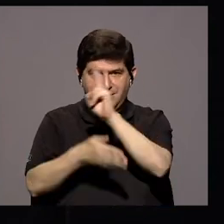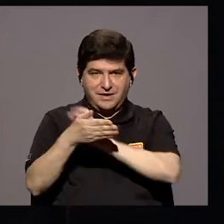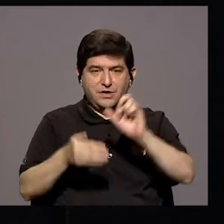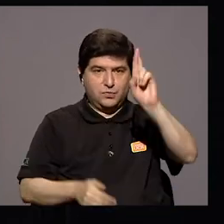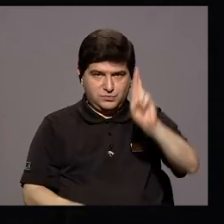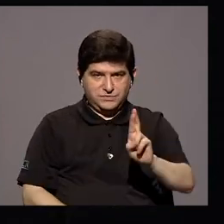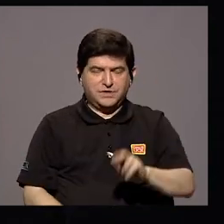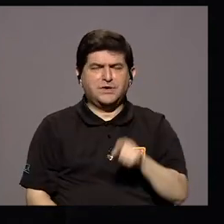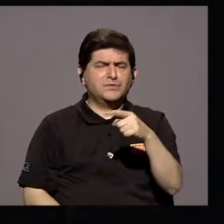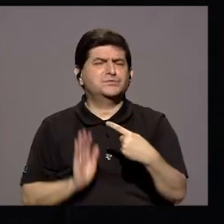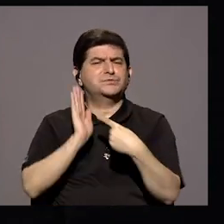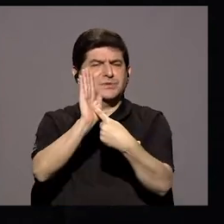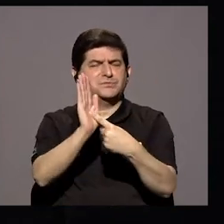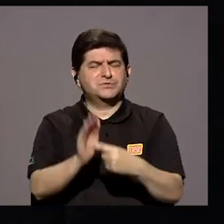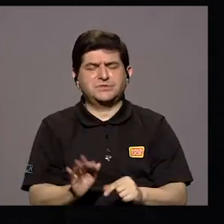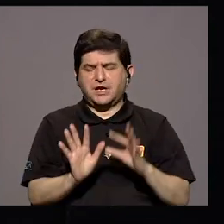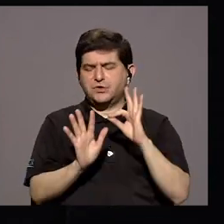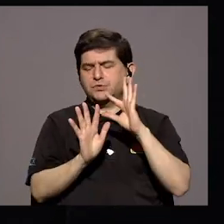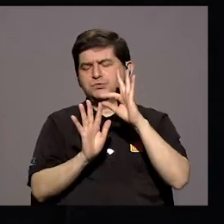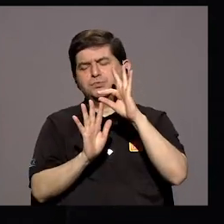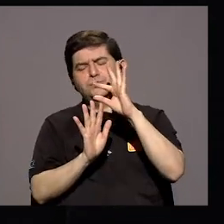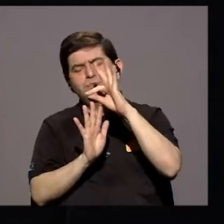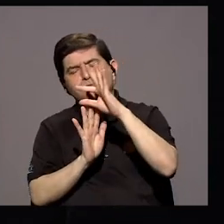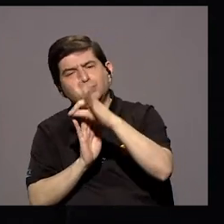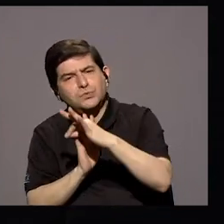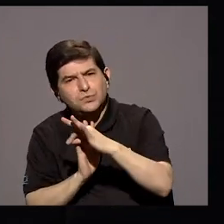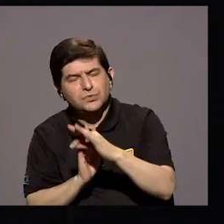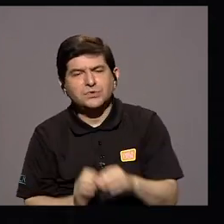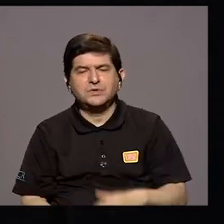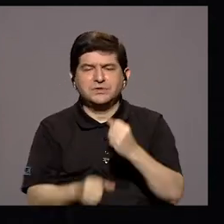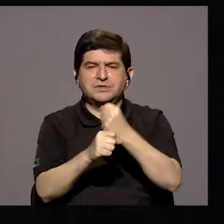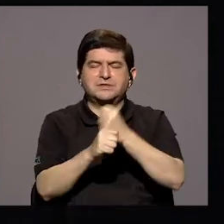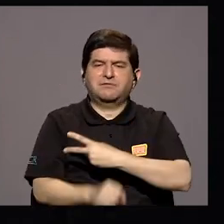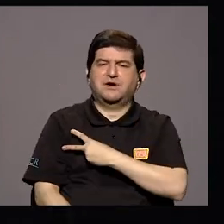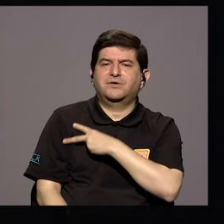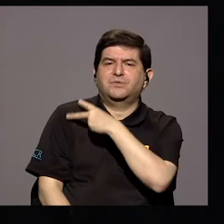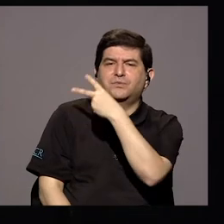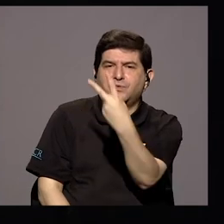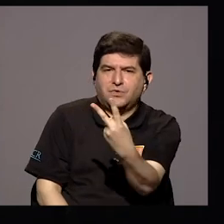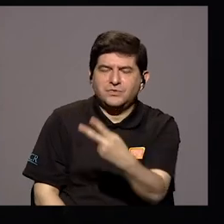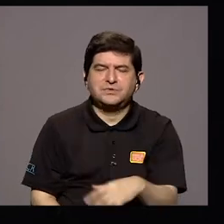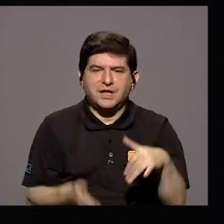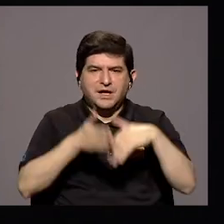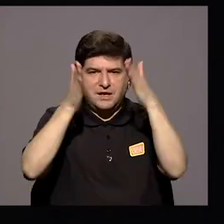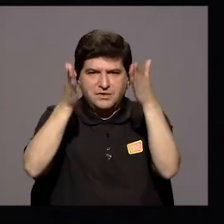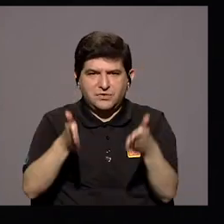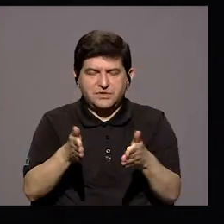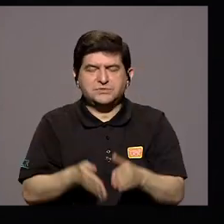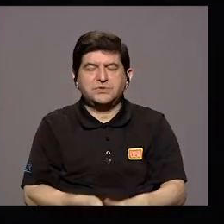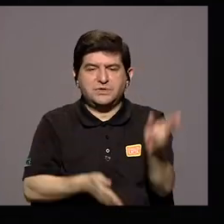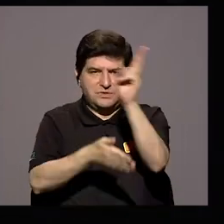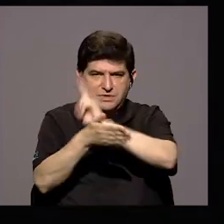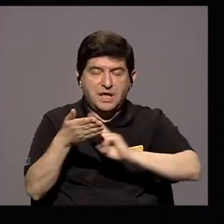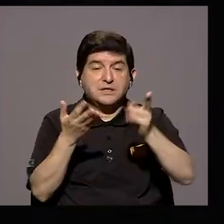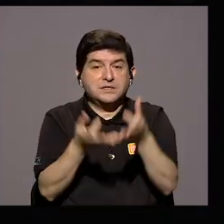Gran Menú De De Voluntariado De La Del Estudiantado De La Universidad Y Es Muy Importante Hacer Esa